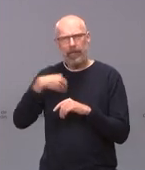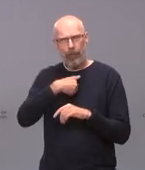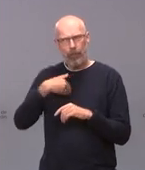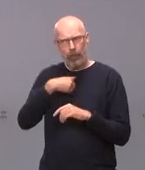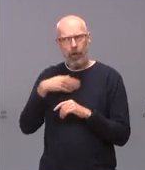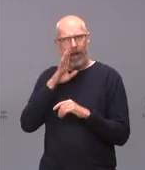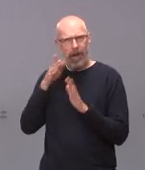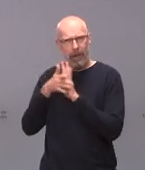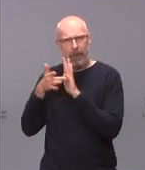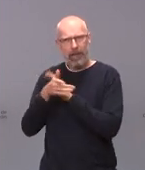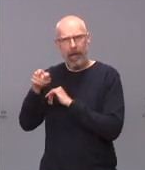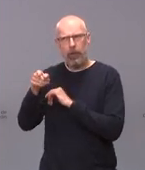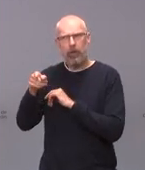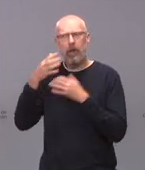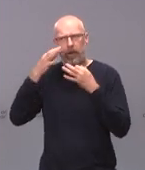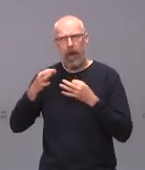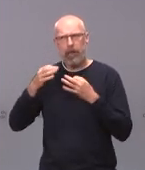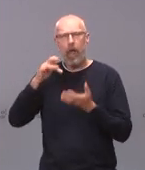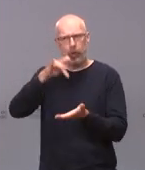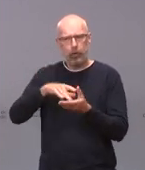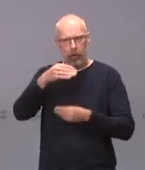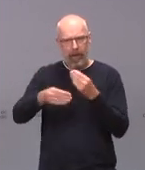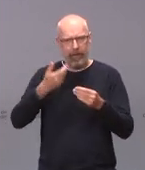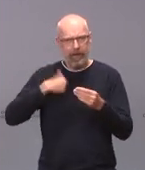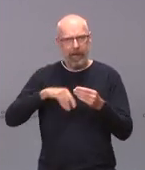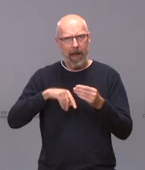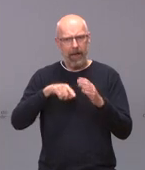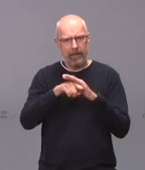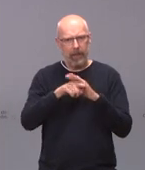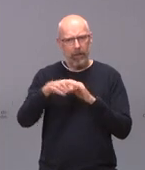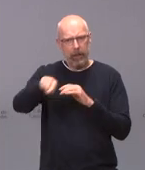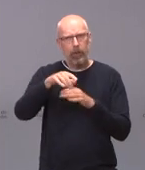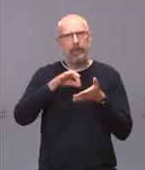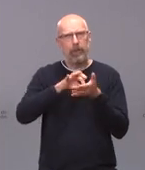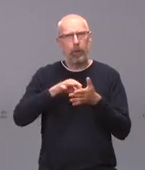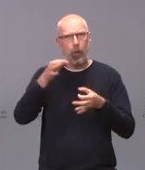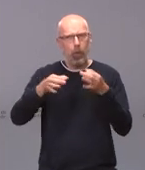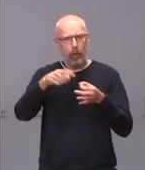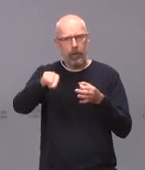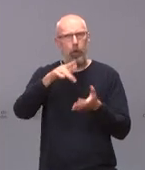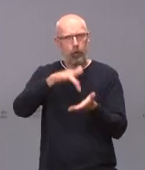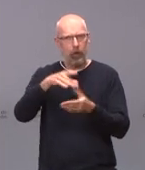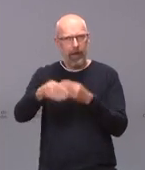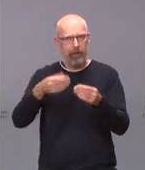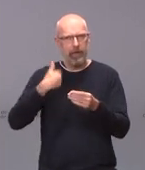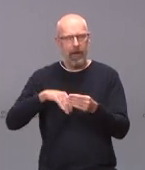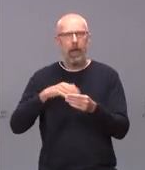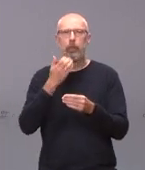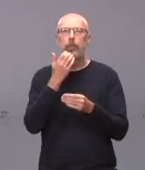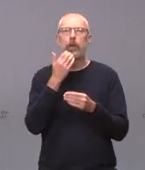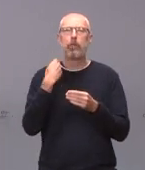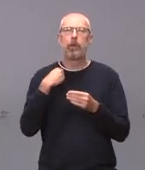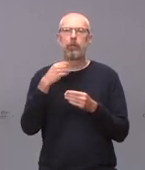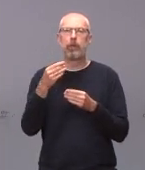las hacen ya los interventores los servicios jurídicos y sobre todo una institución muy potente jurídicamente hablando que es la